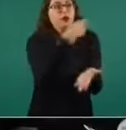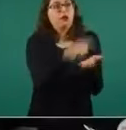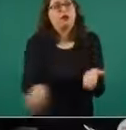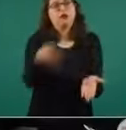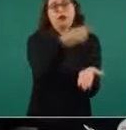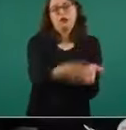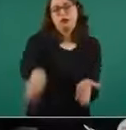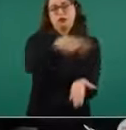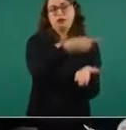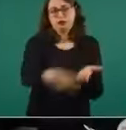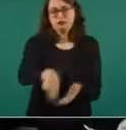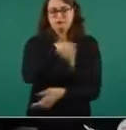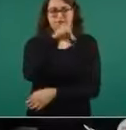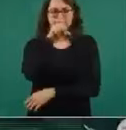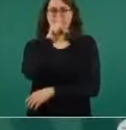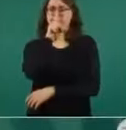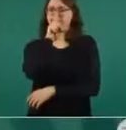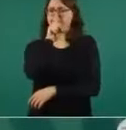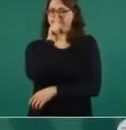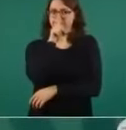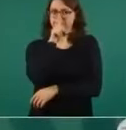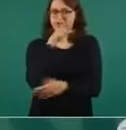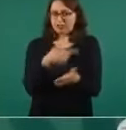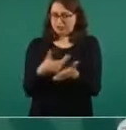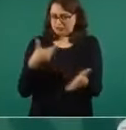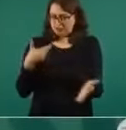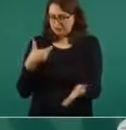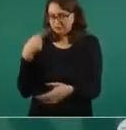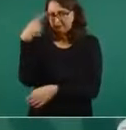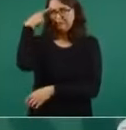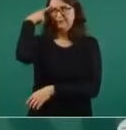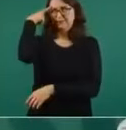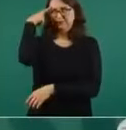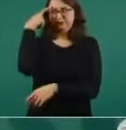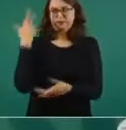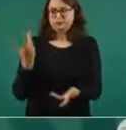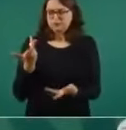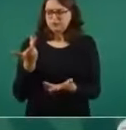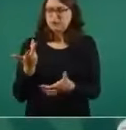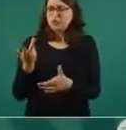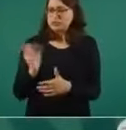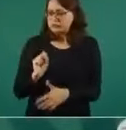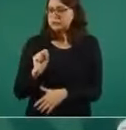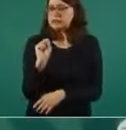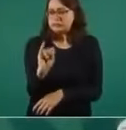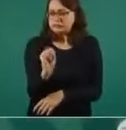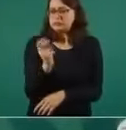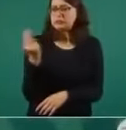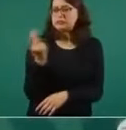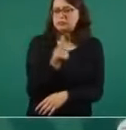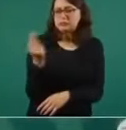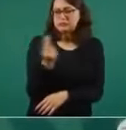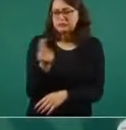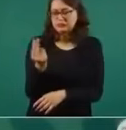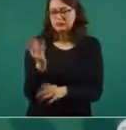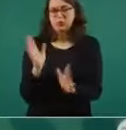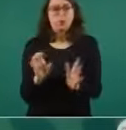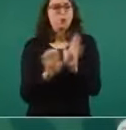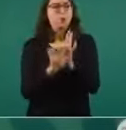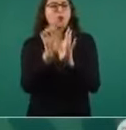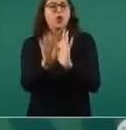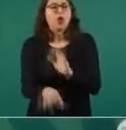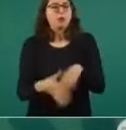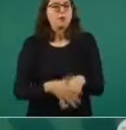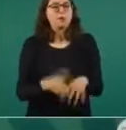se necesita. No llegar al supermercado,